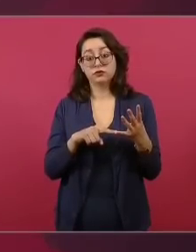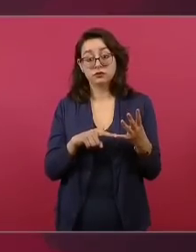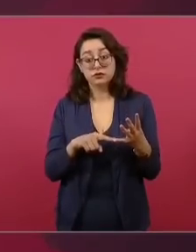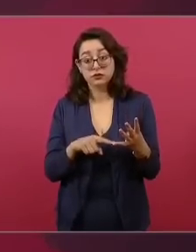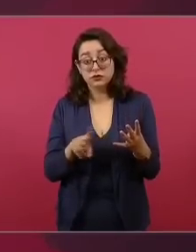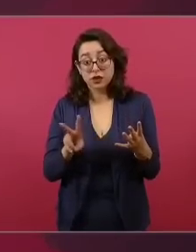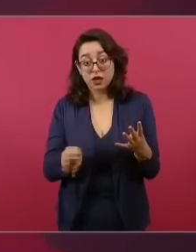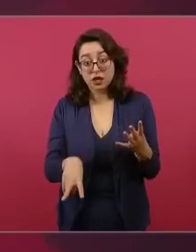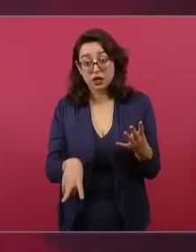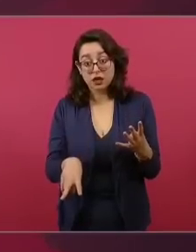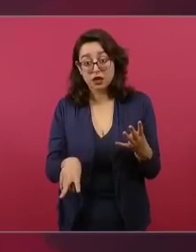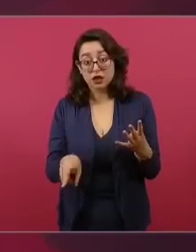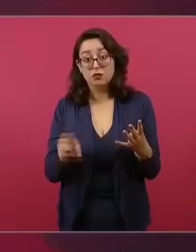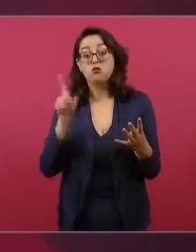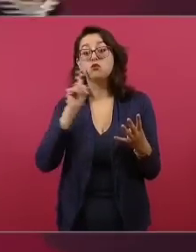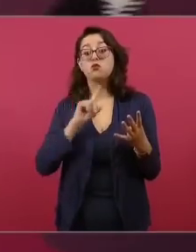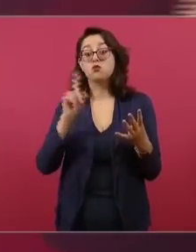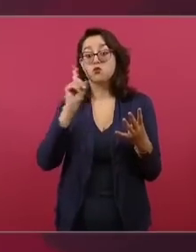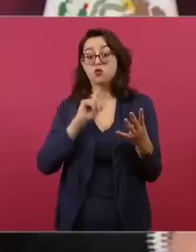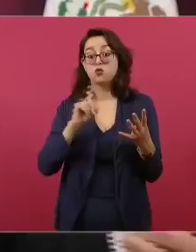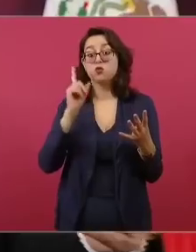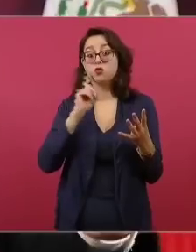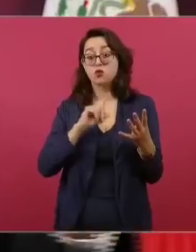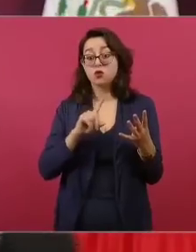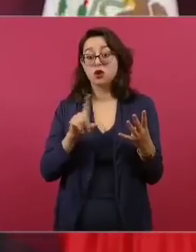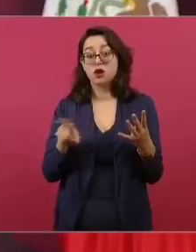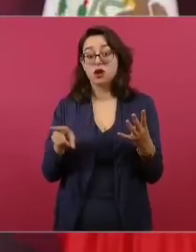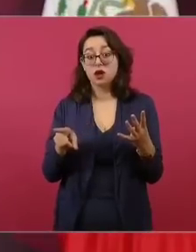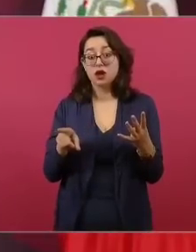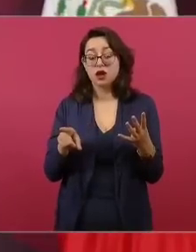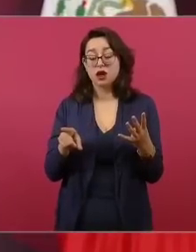ya, ya, también, sí, es que ya se dieron cuenta.